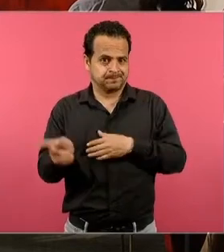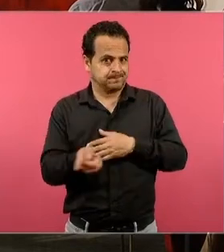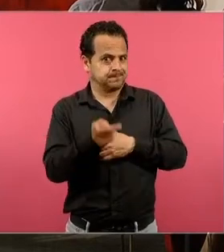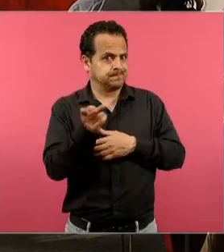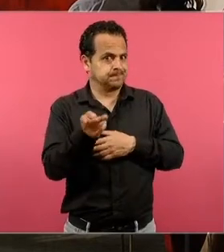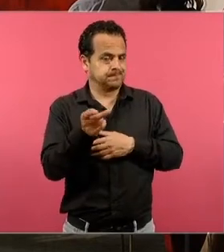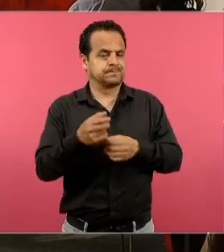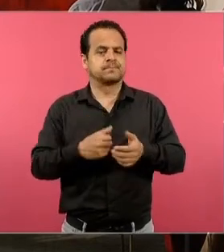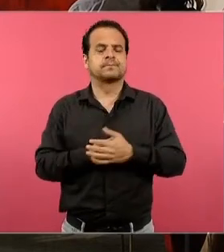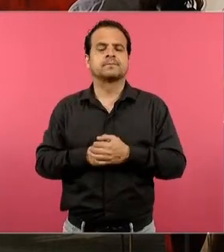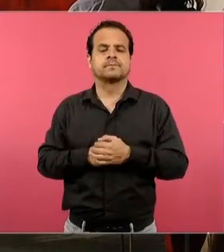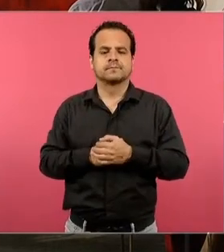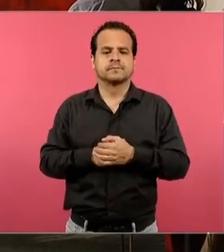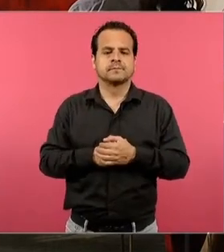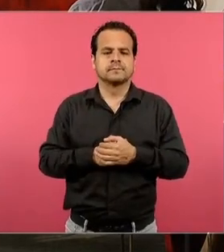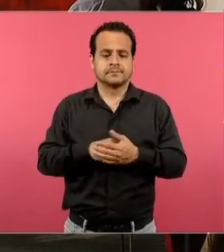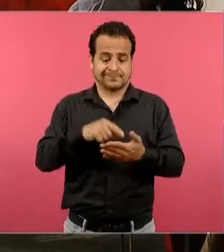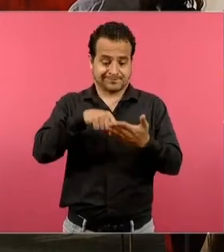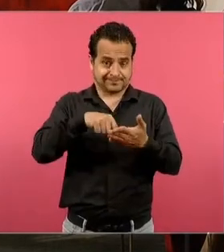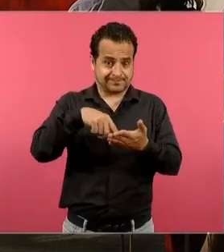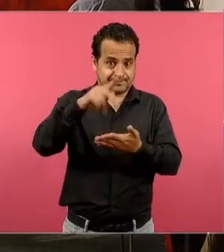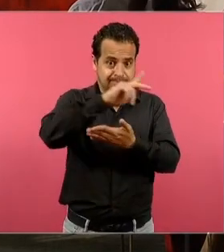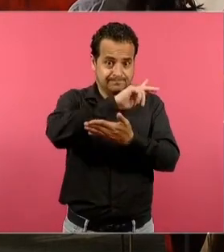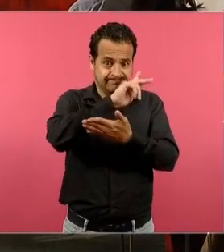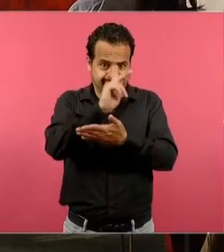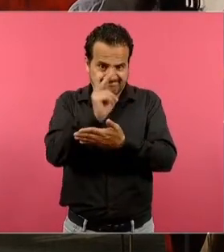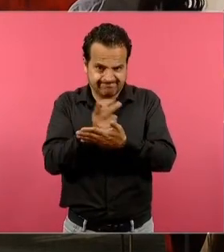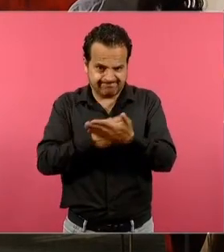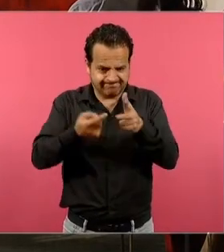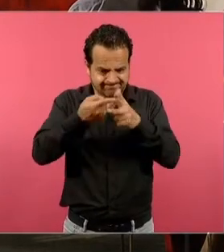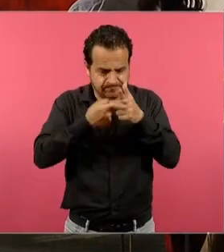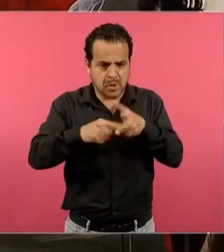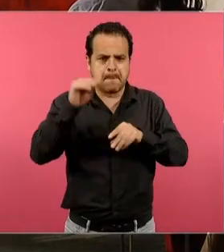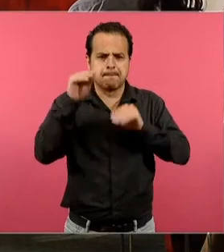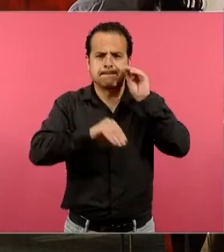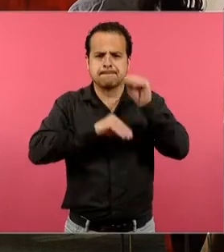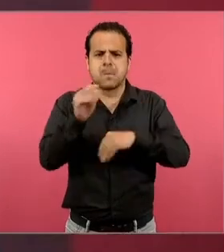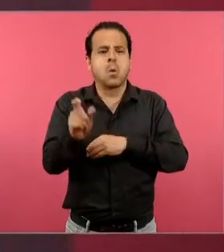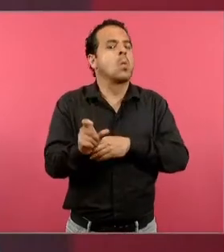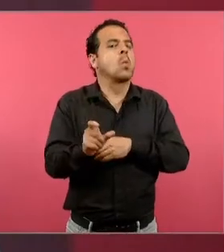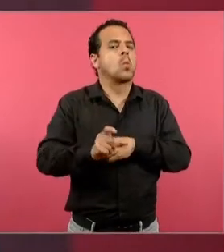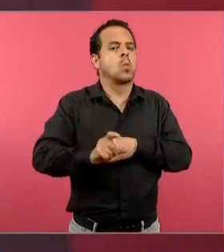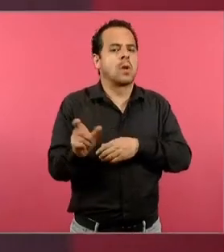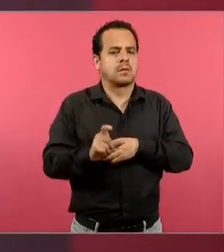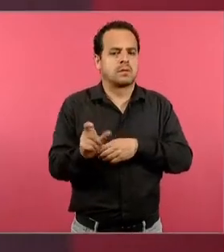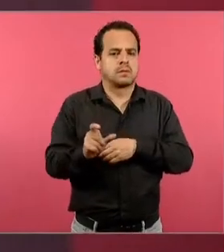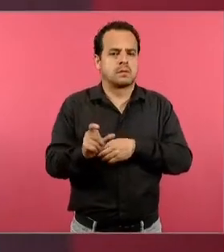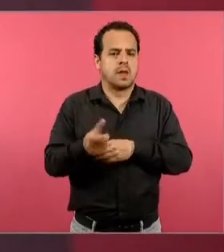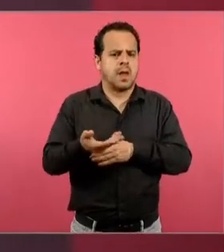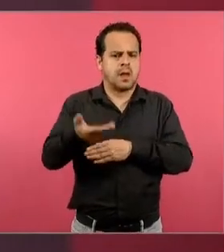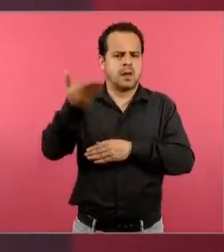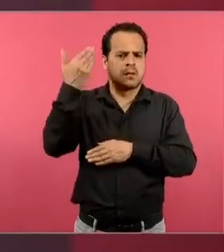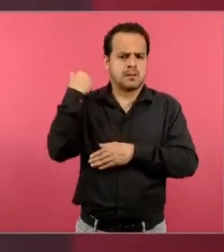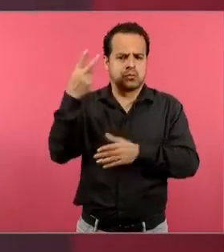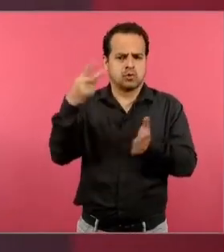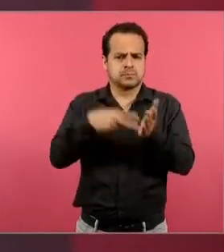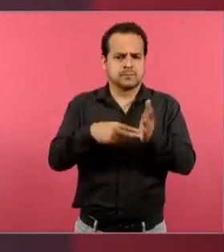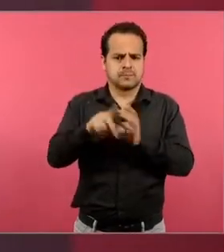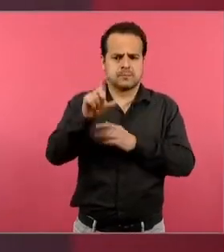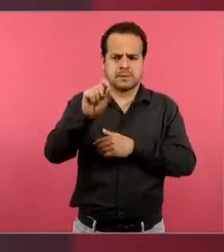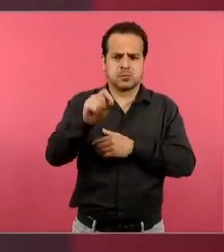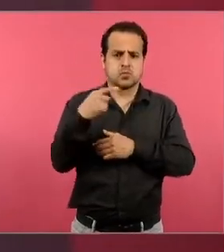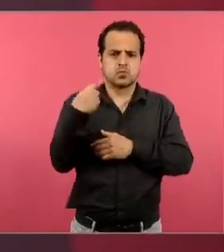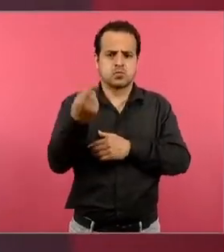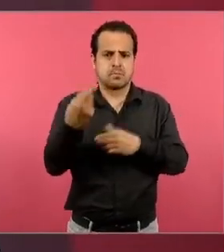discutiendo en muchos foros, lo hemos dicho aquí varias veces, por intelectuales, por académicos, por maestros,